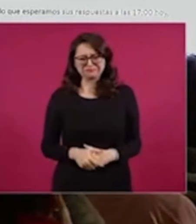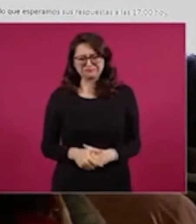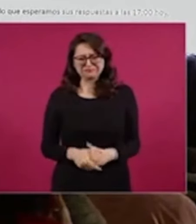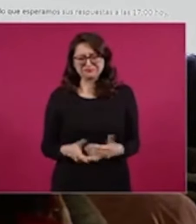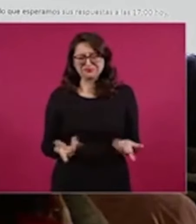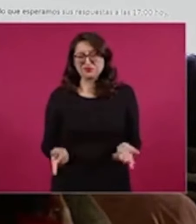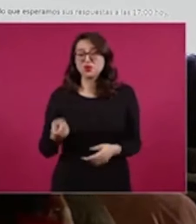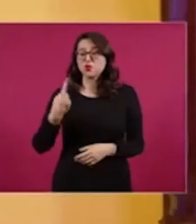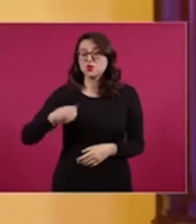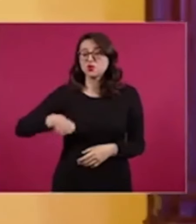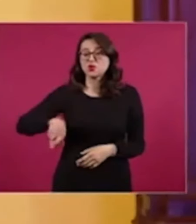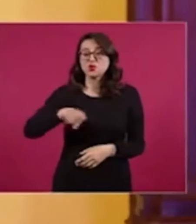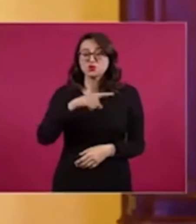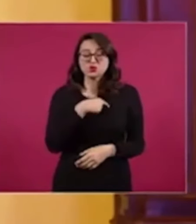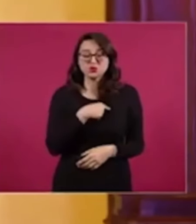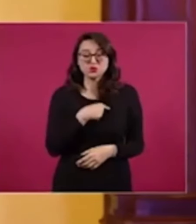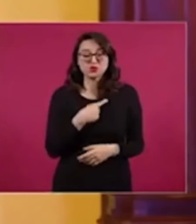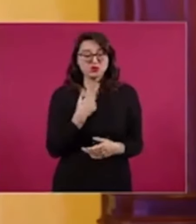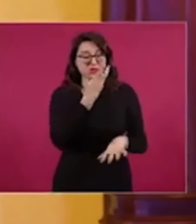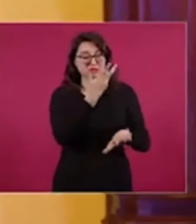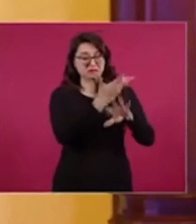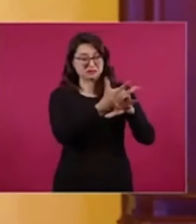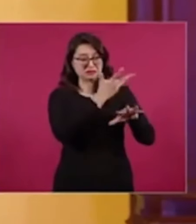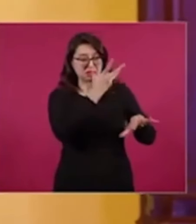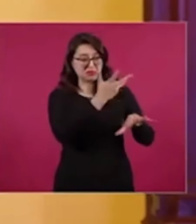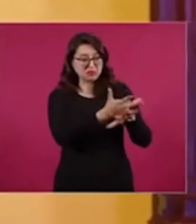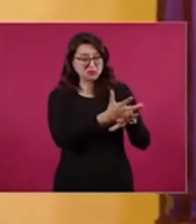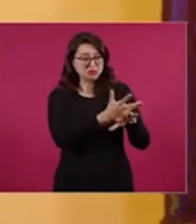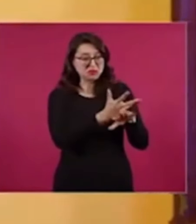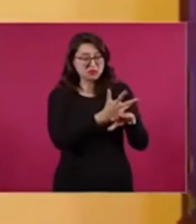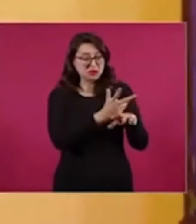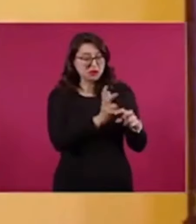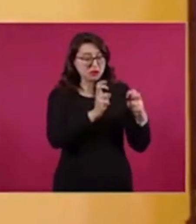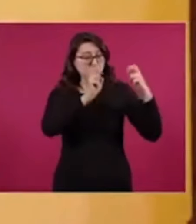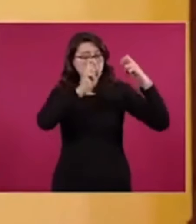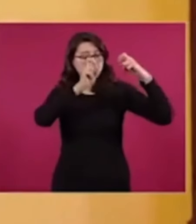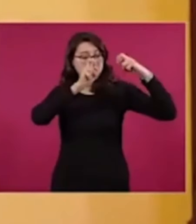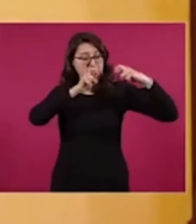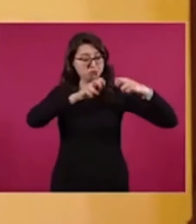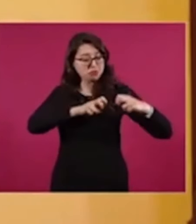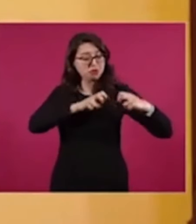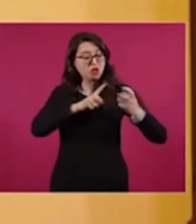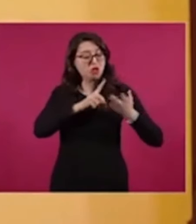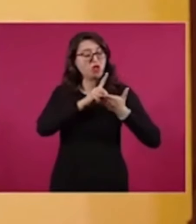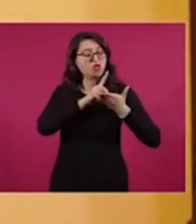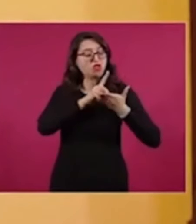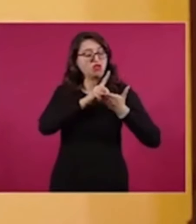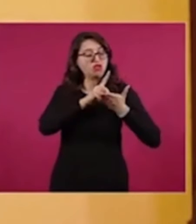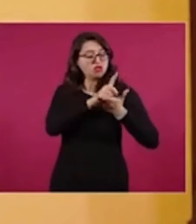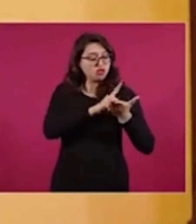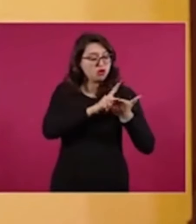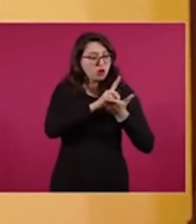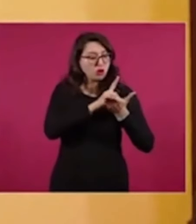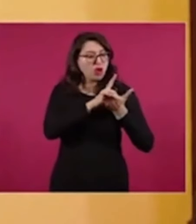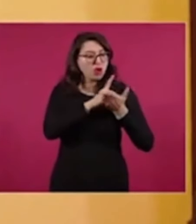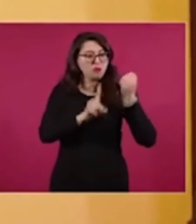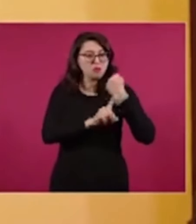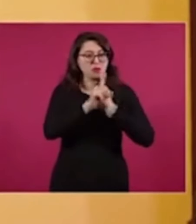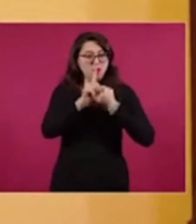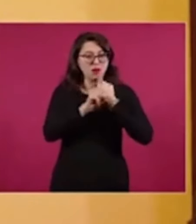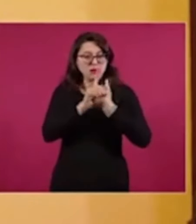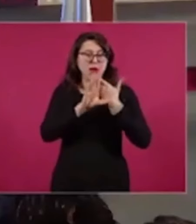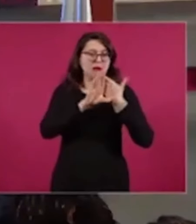sentados en la mesa hablando del combate a la droga si ellos o una institución de ellos está